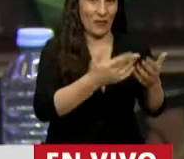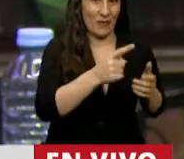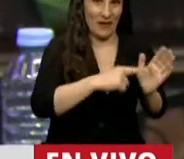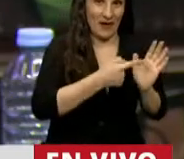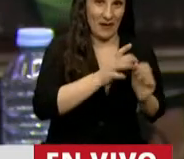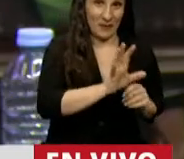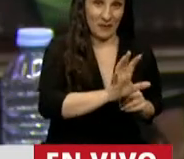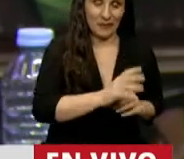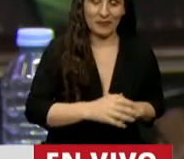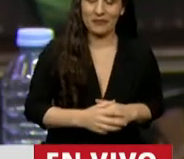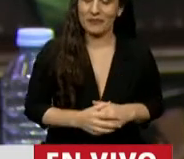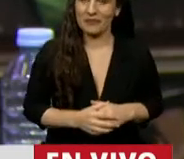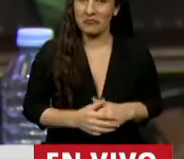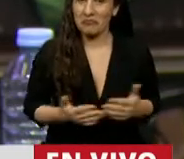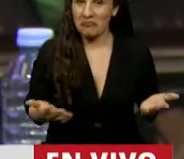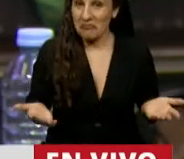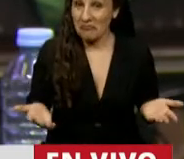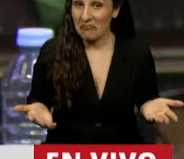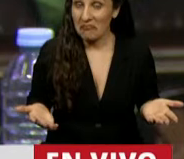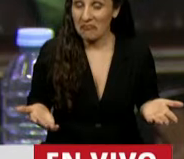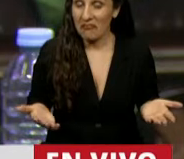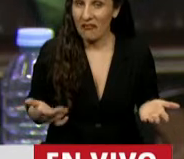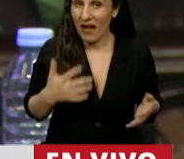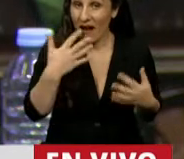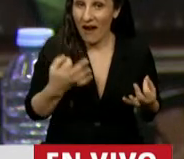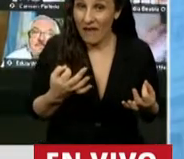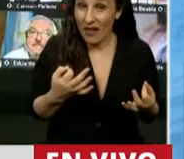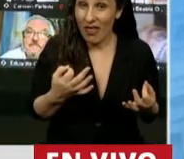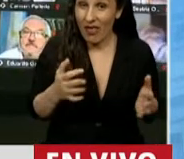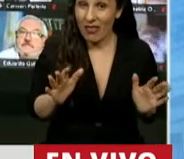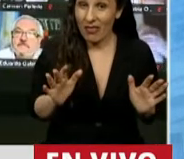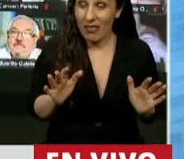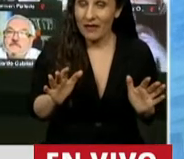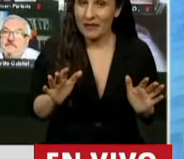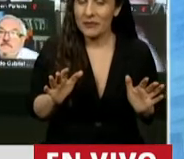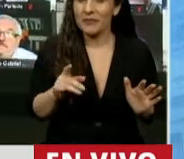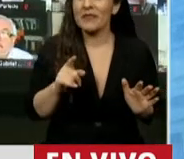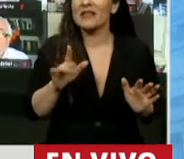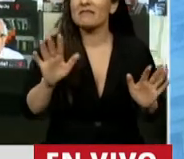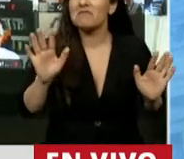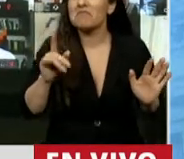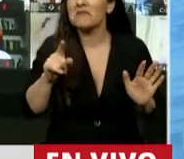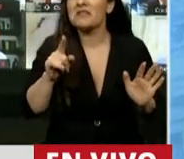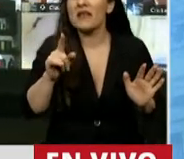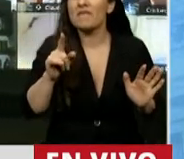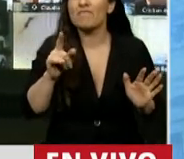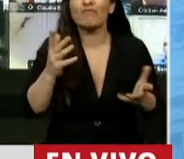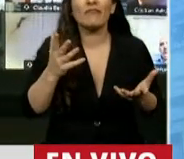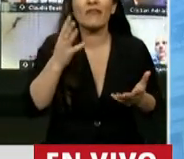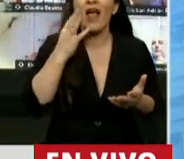Y créanme que si algo nos resulta